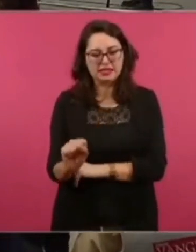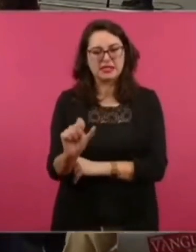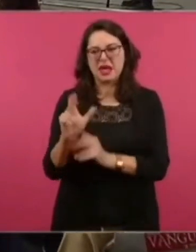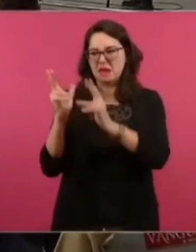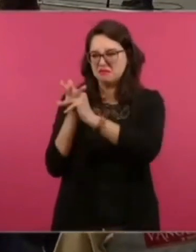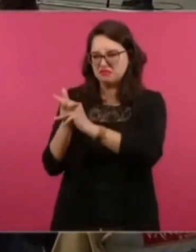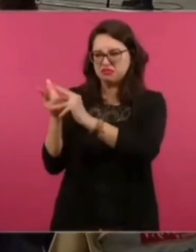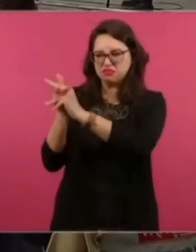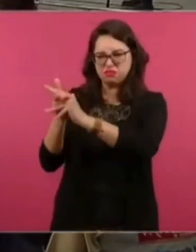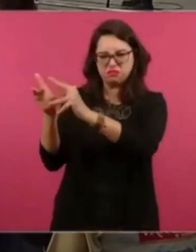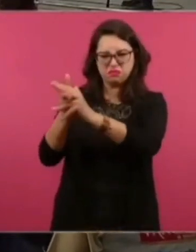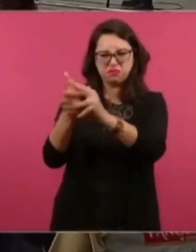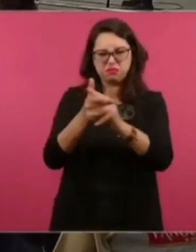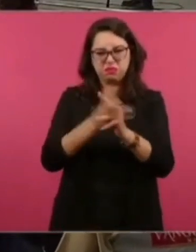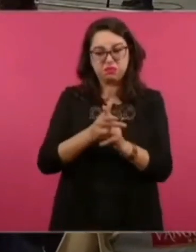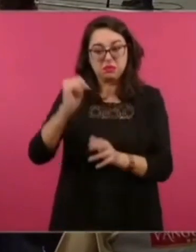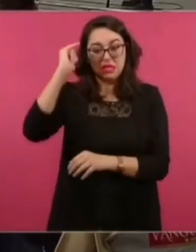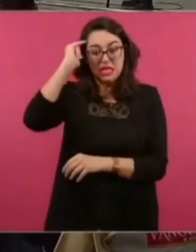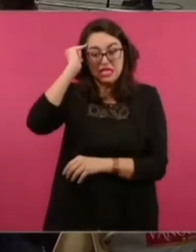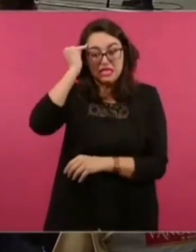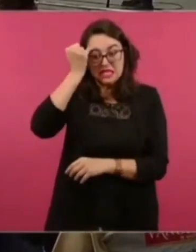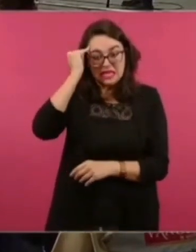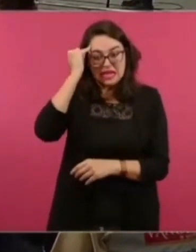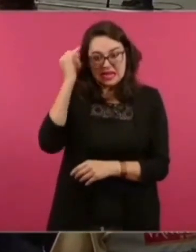a todas las etnias.